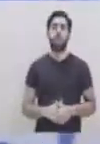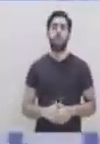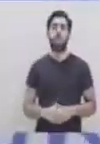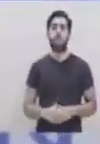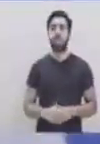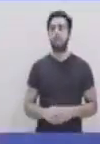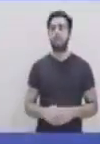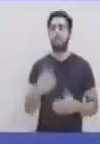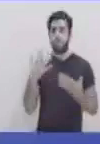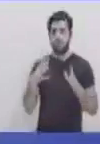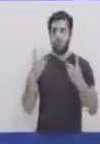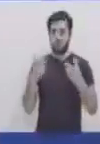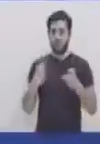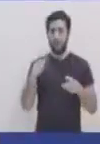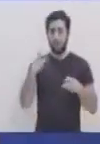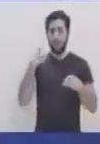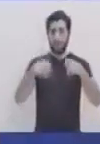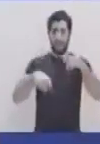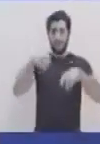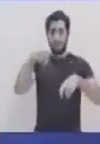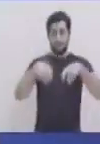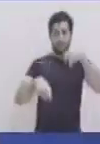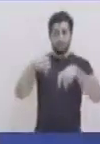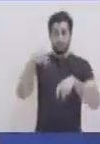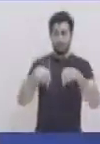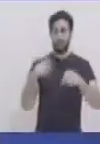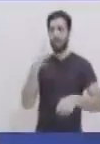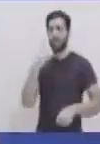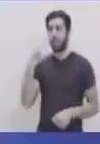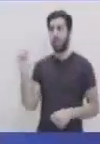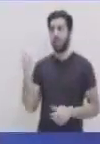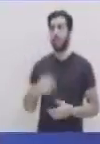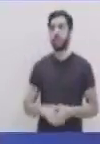sigo sigo sigo voy elevando piernas